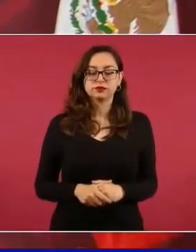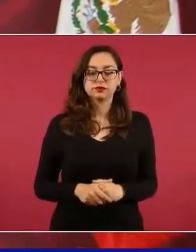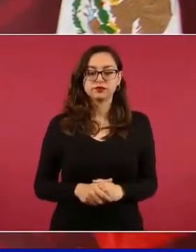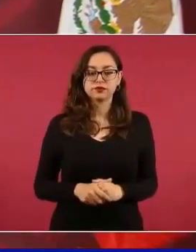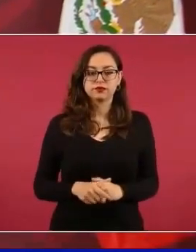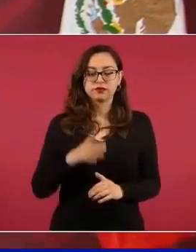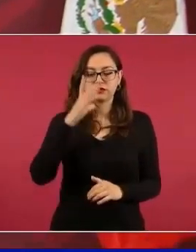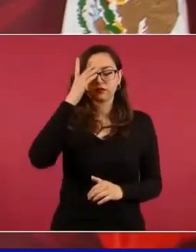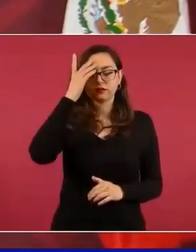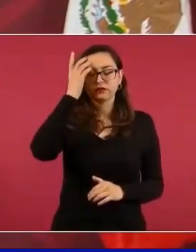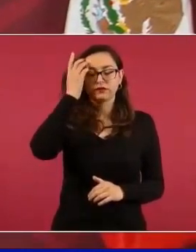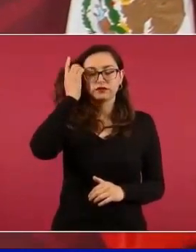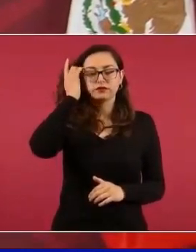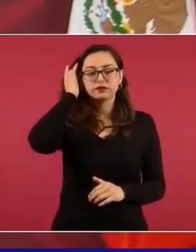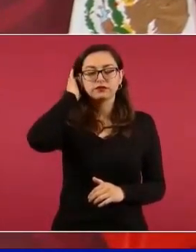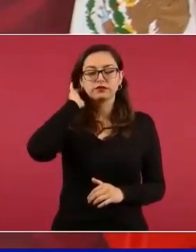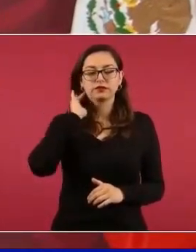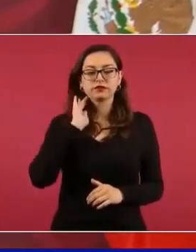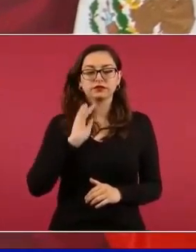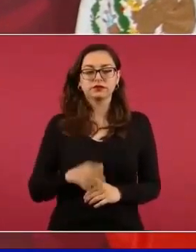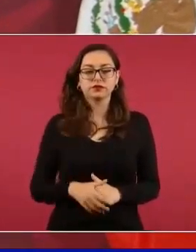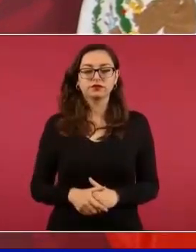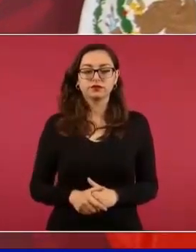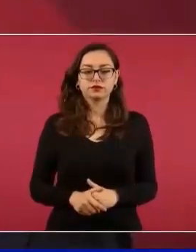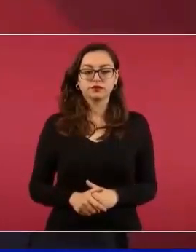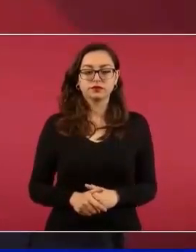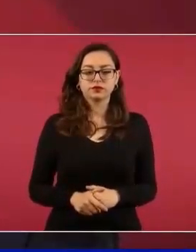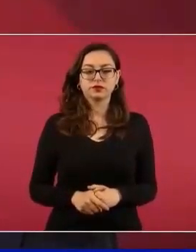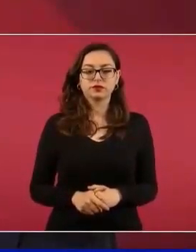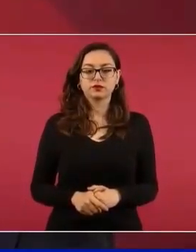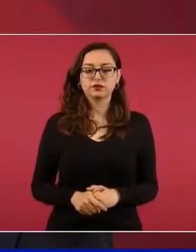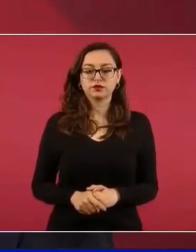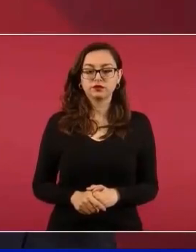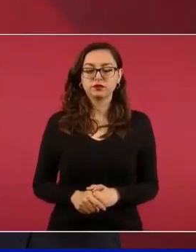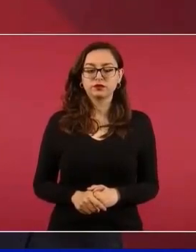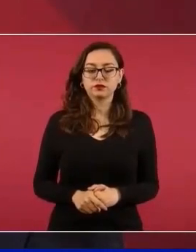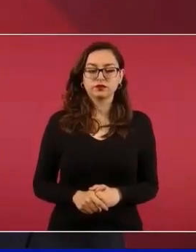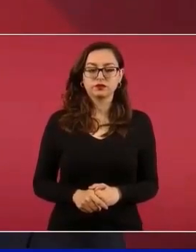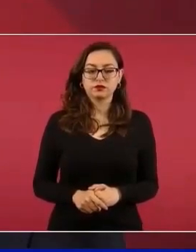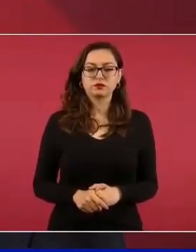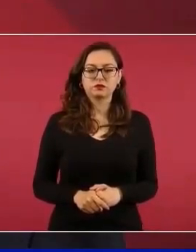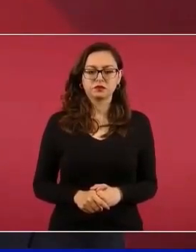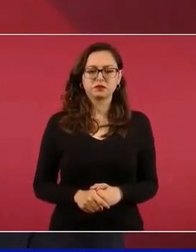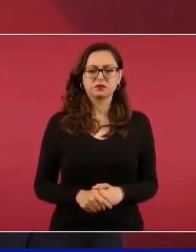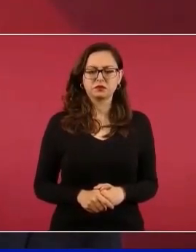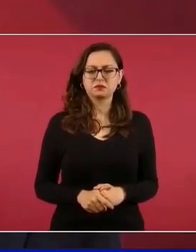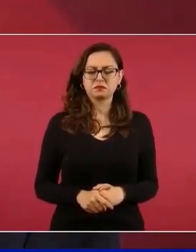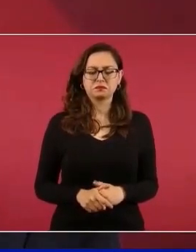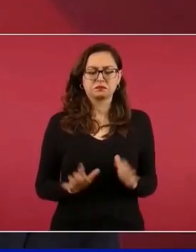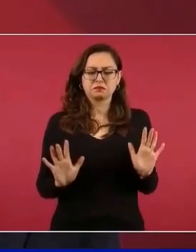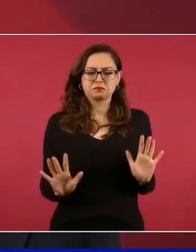Pues sí, pero que él lo decida.